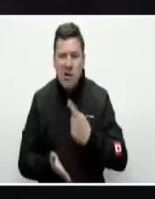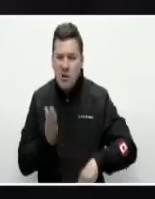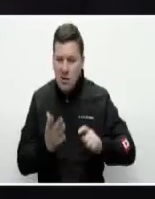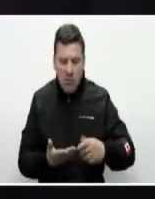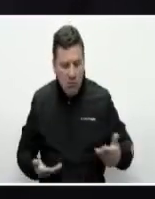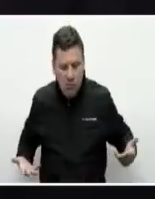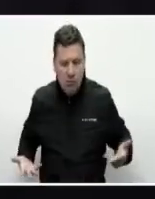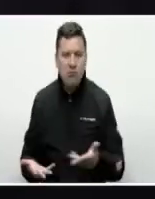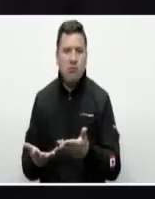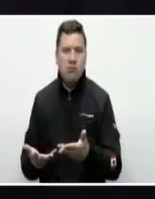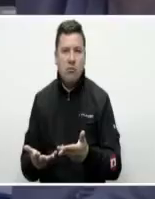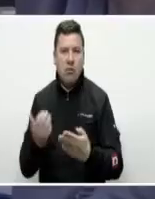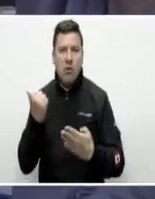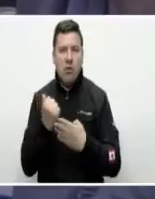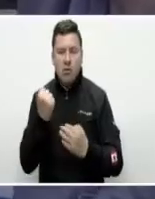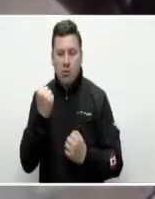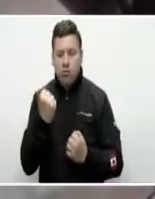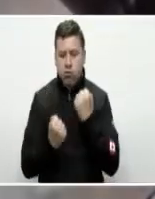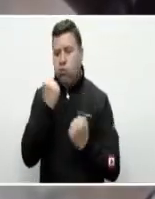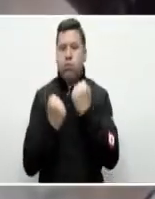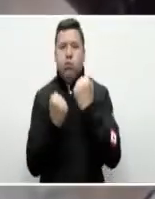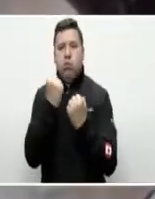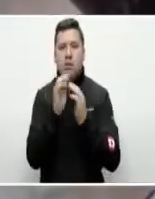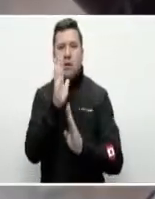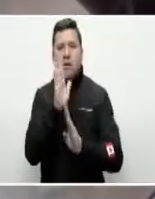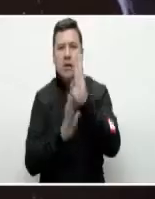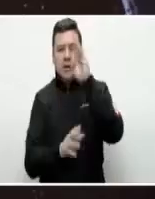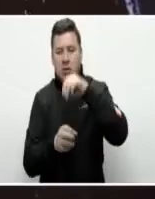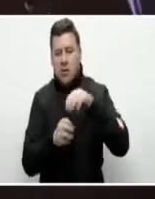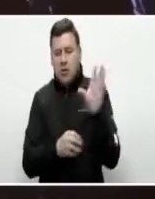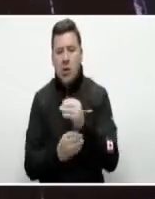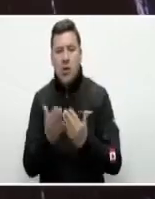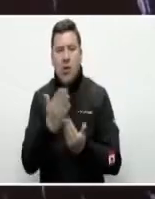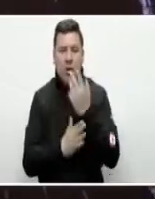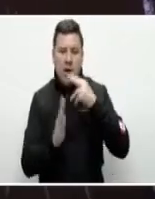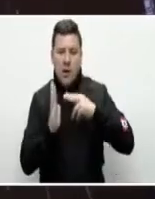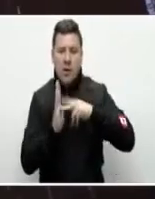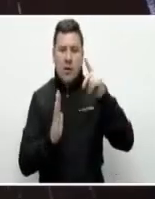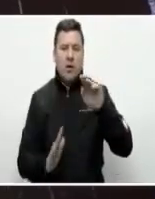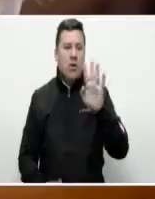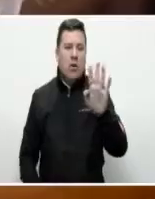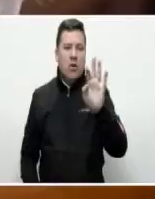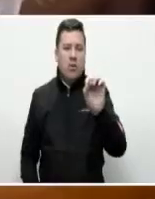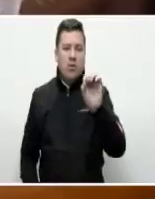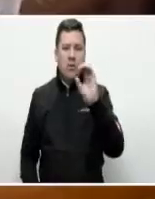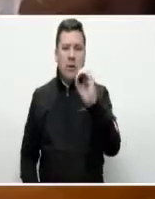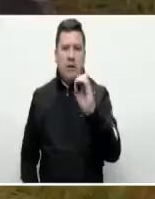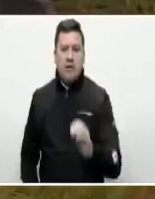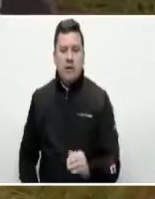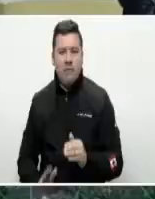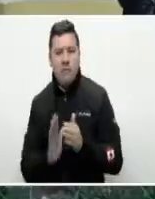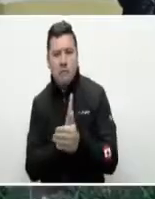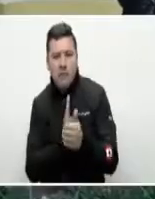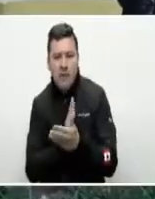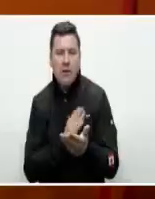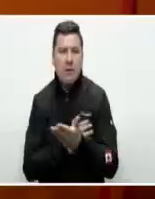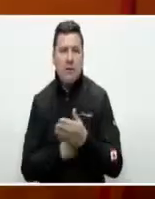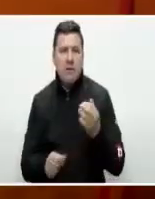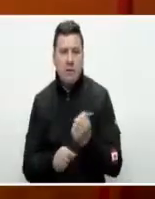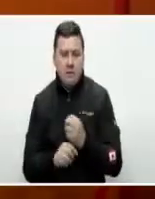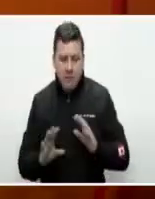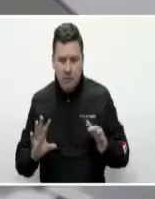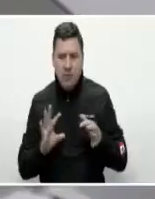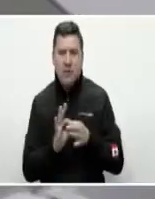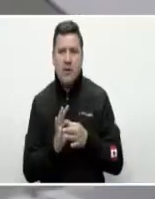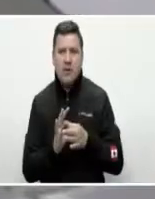sea un motor de desarrollo en este escenario de las nuevas tecnologías 4.0. Habilidades blandas, trabajo en